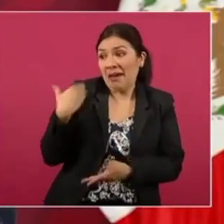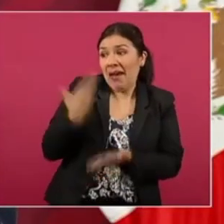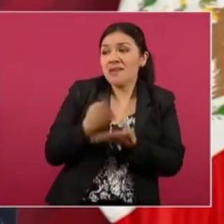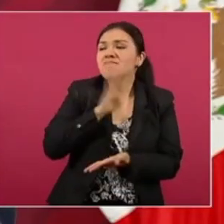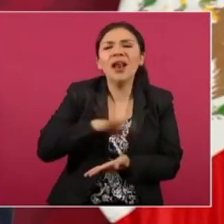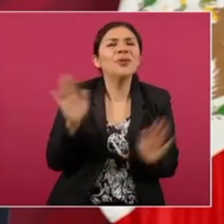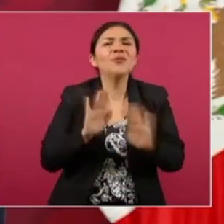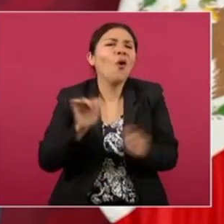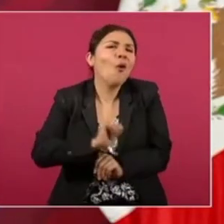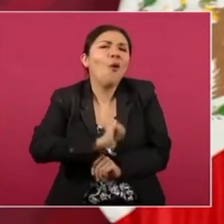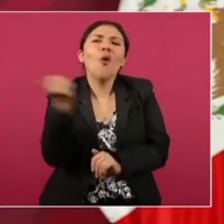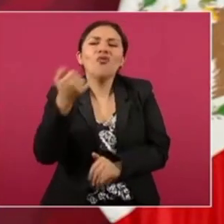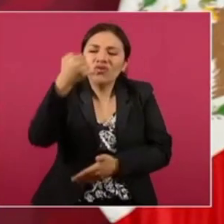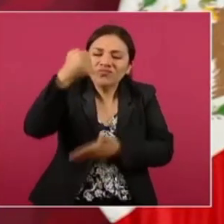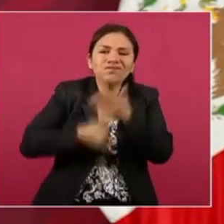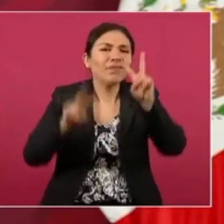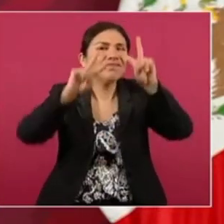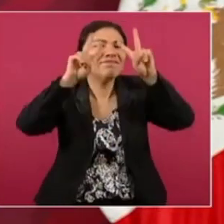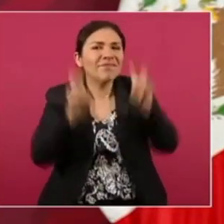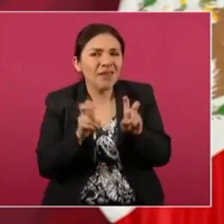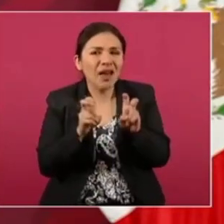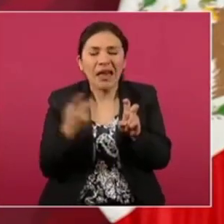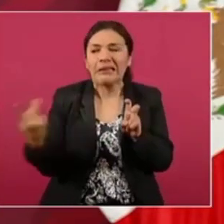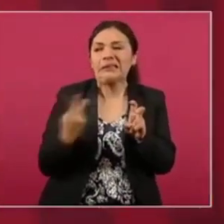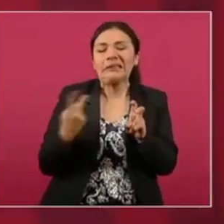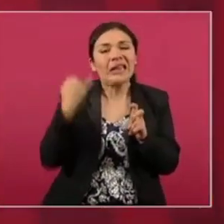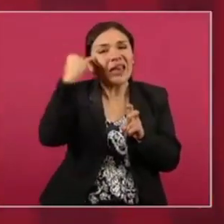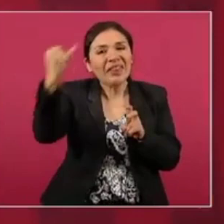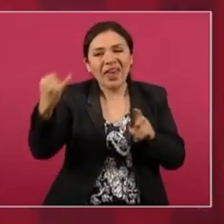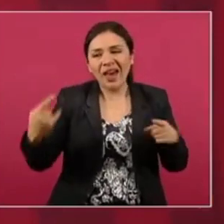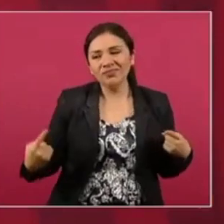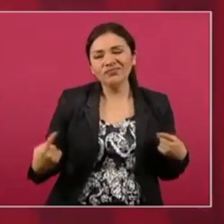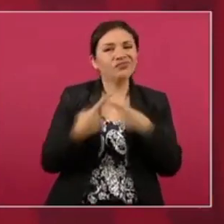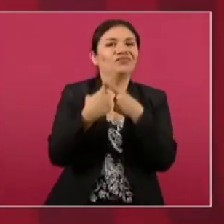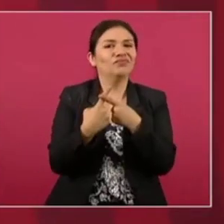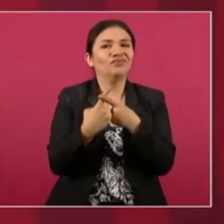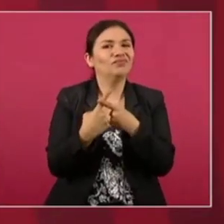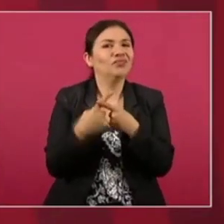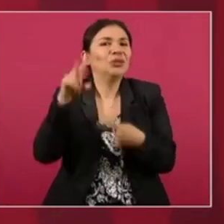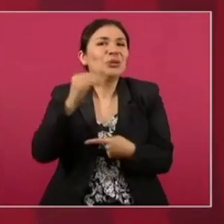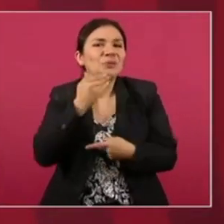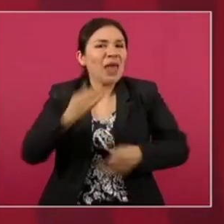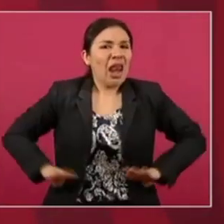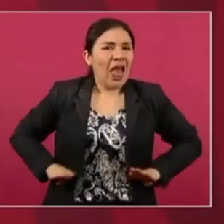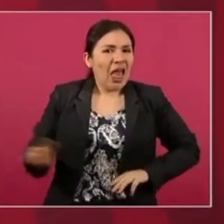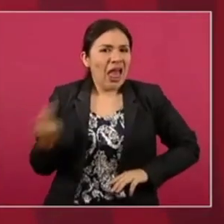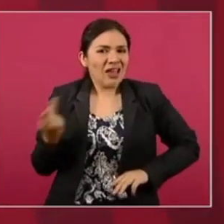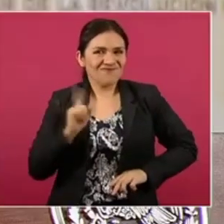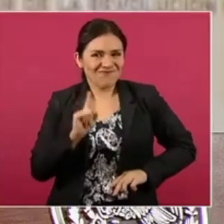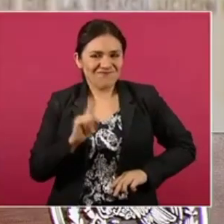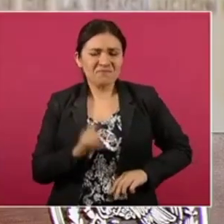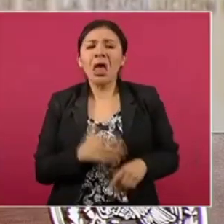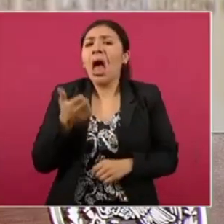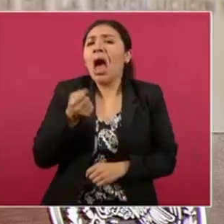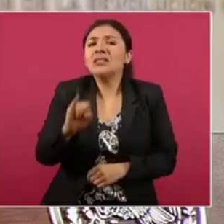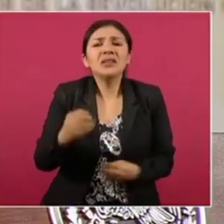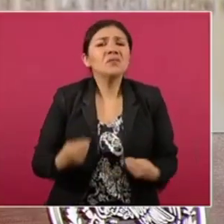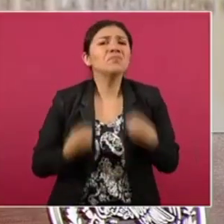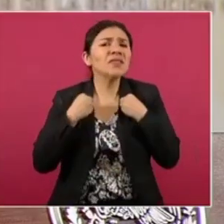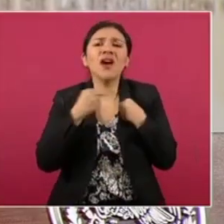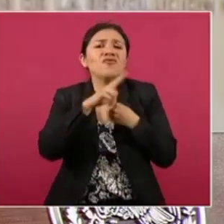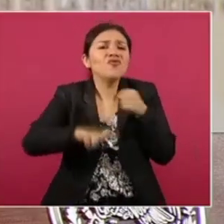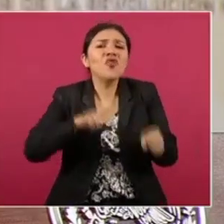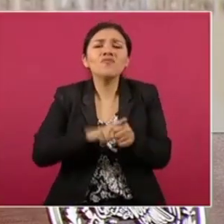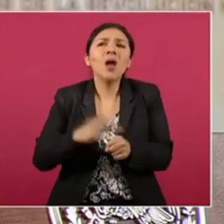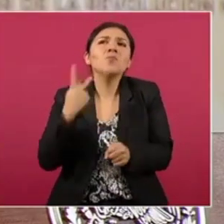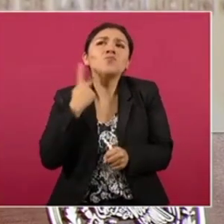asuntos los que nos hacen diferentes y así es la vida pública, política, no